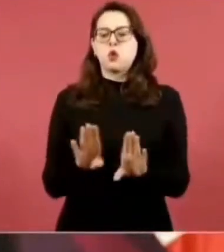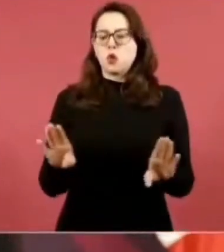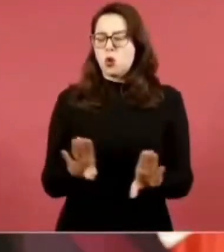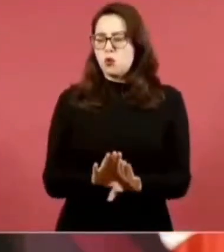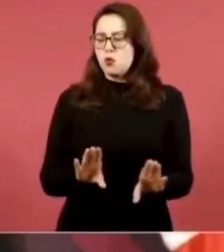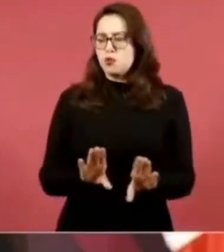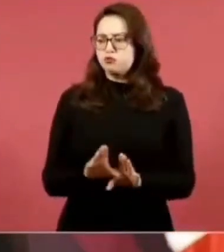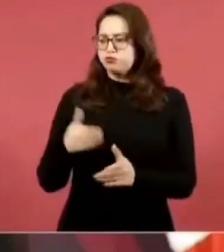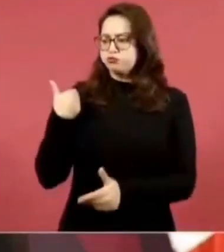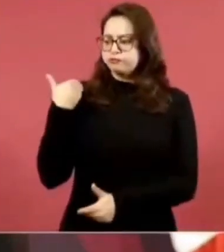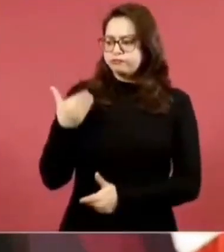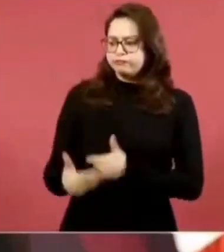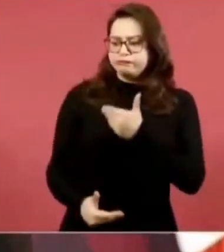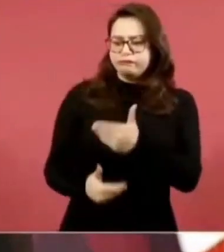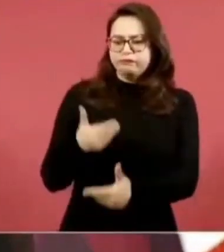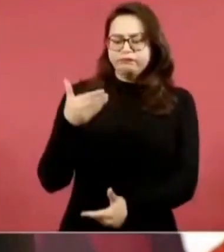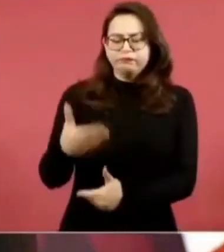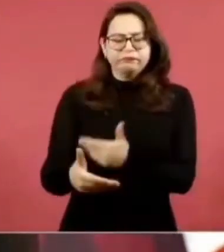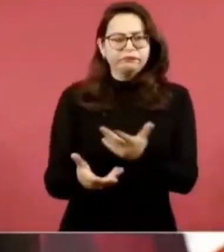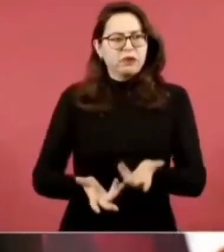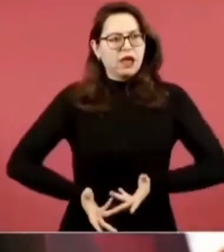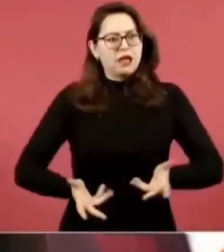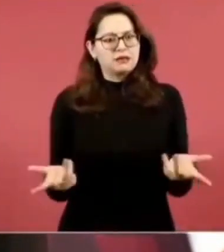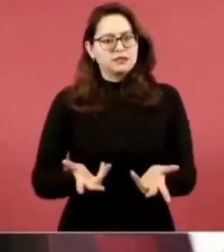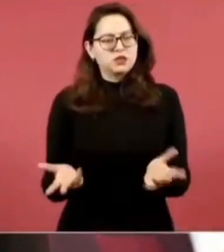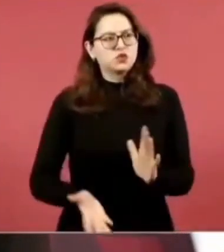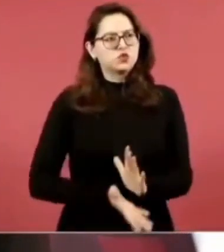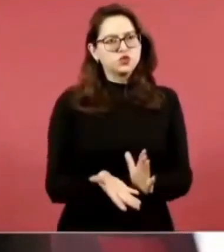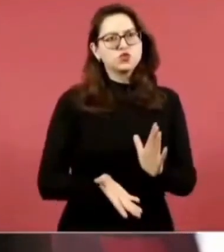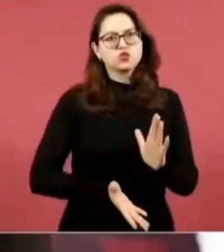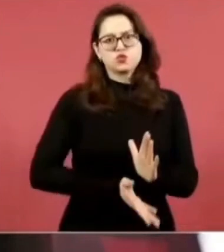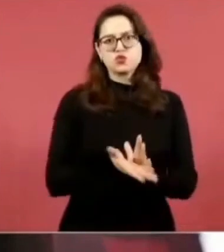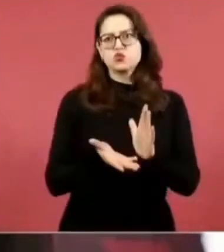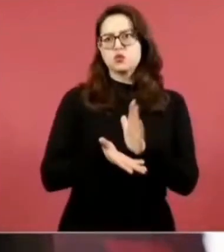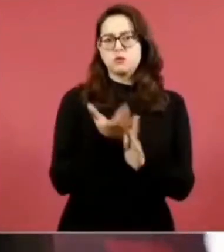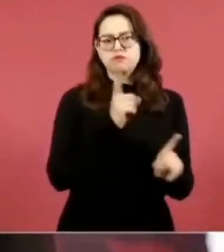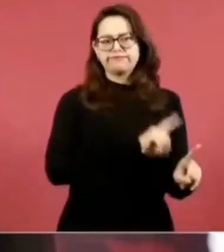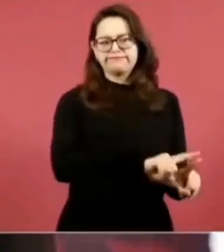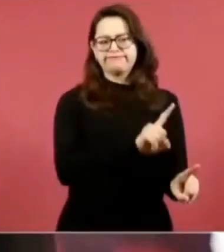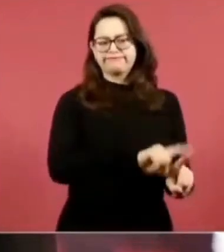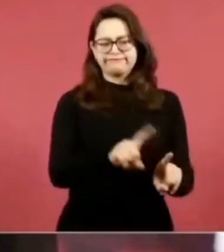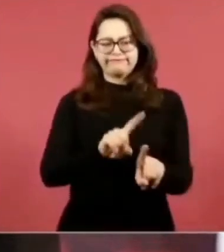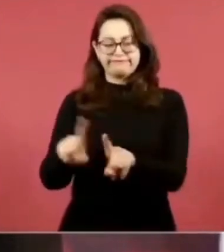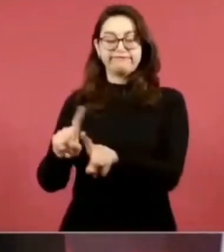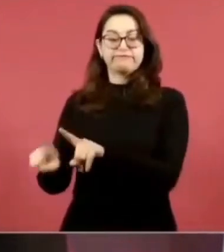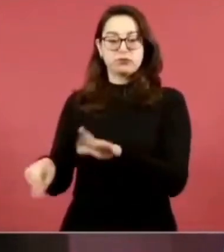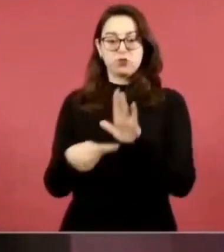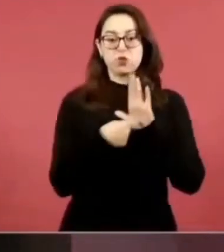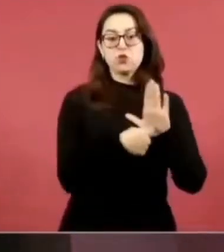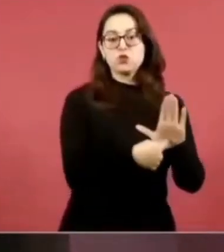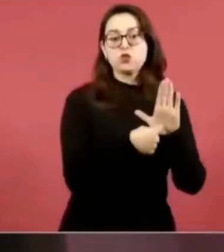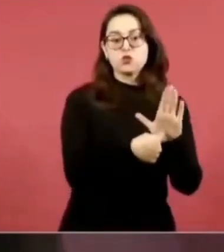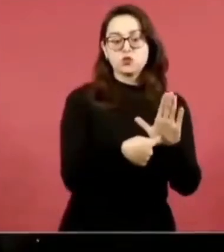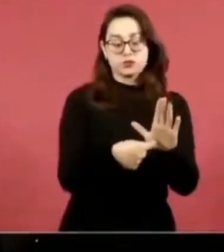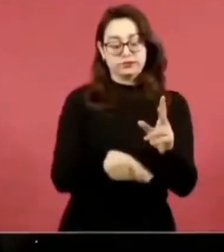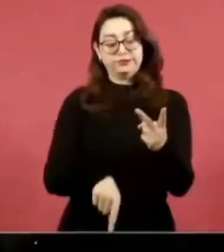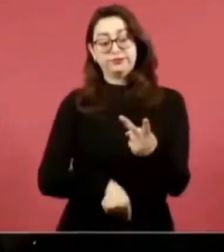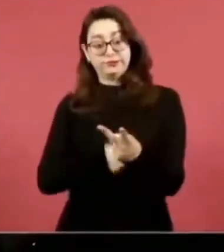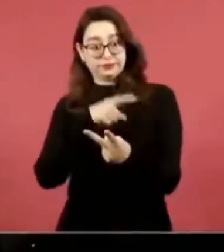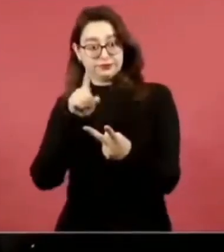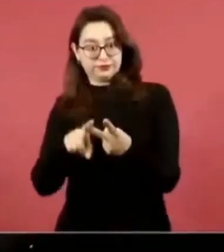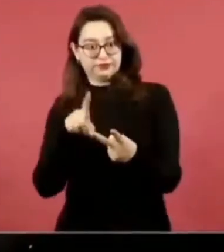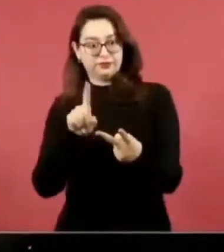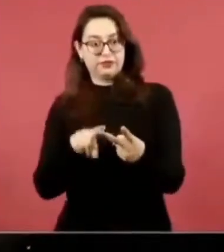Y también el día de hoy el ingeniero Germán